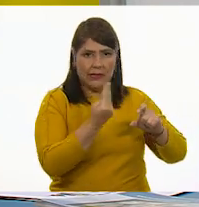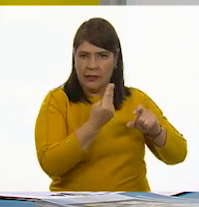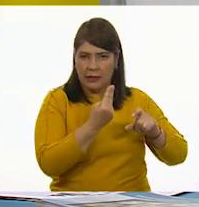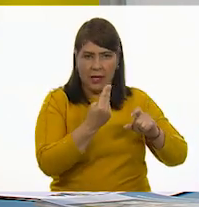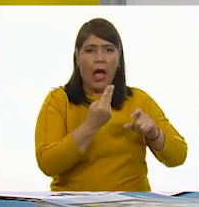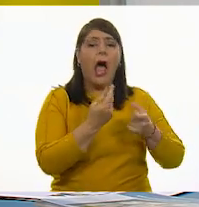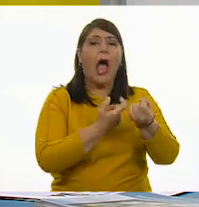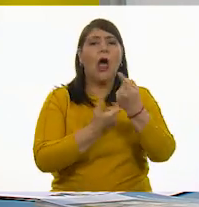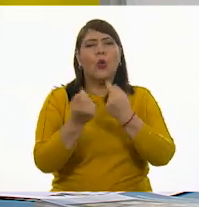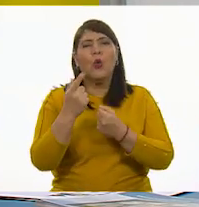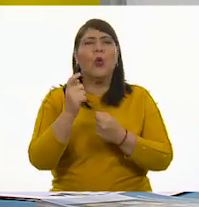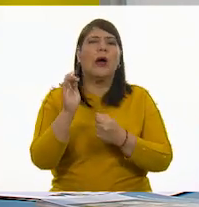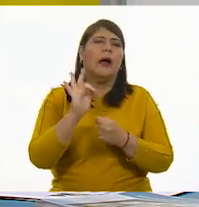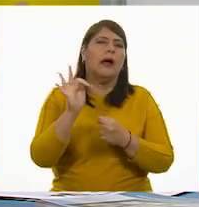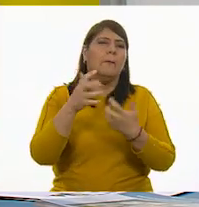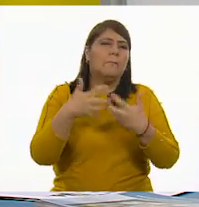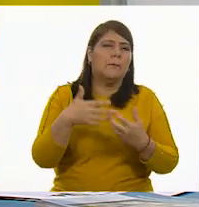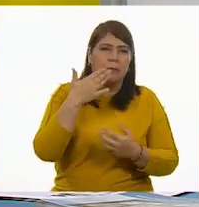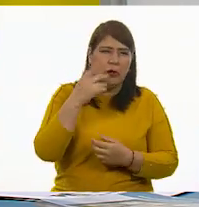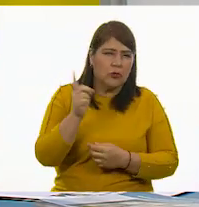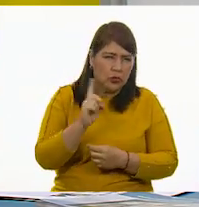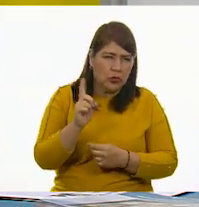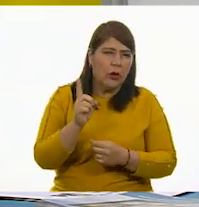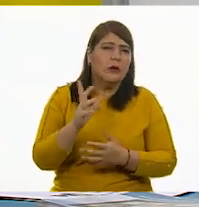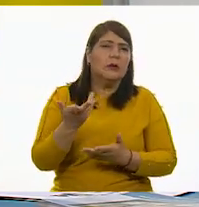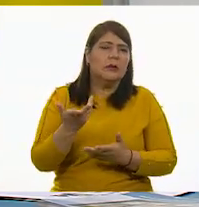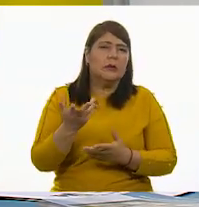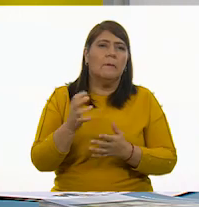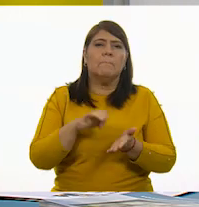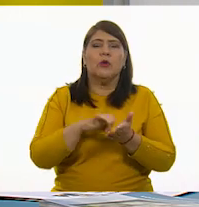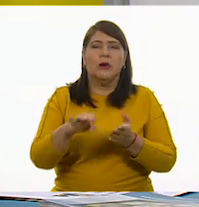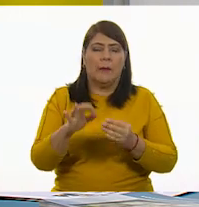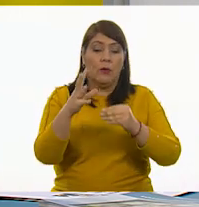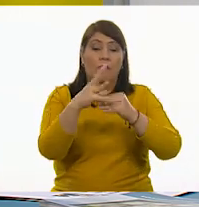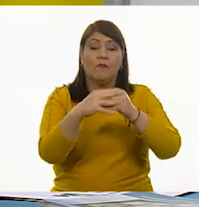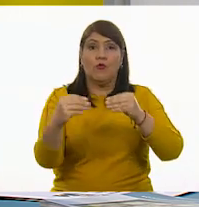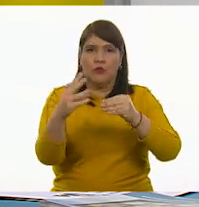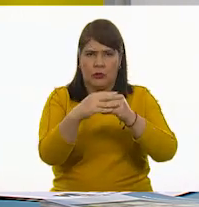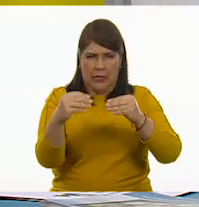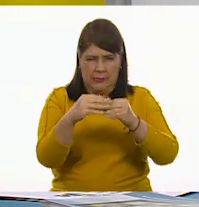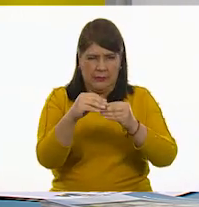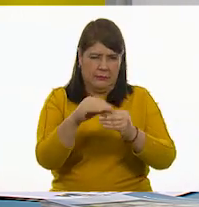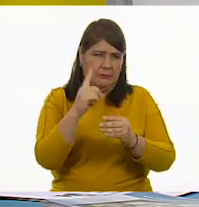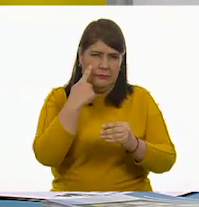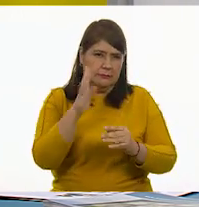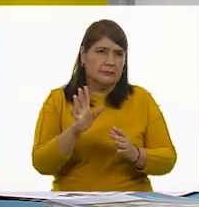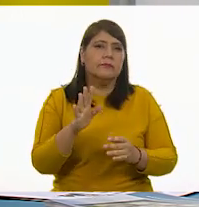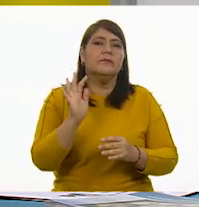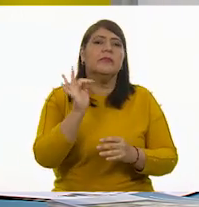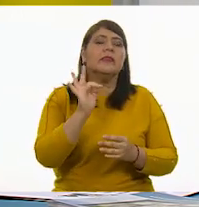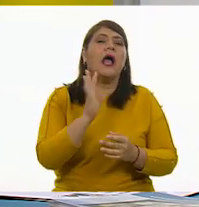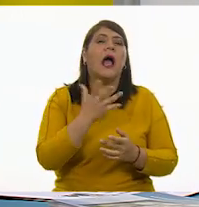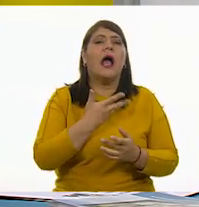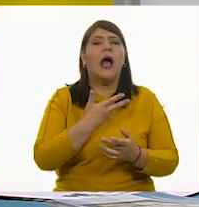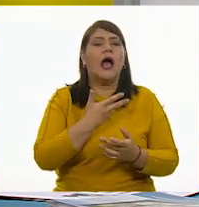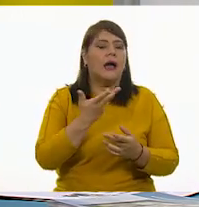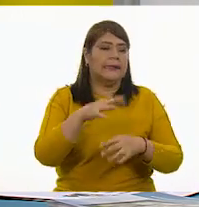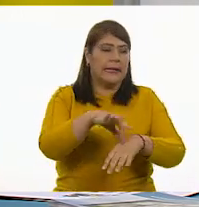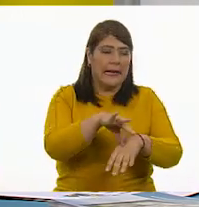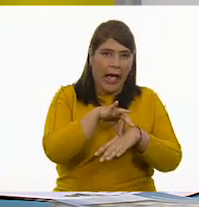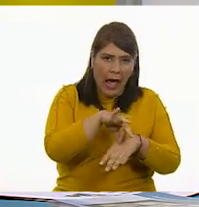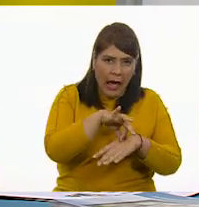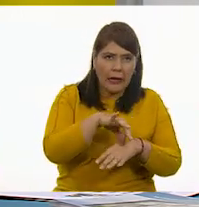que no están procesados. Por ejemplo, se me ocurre la fruta. No, claro. Algunos tipos de carne